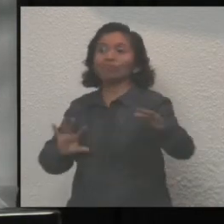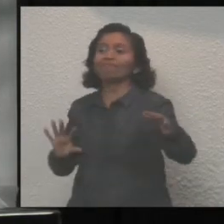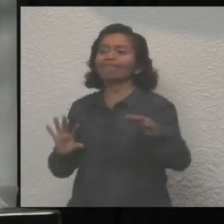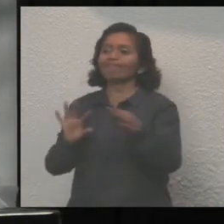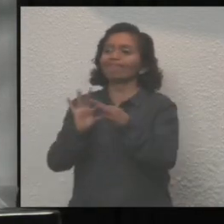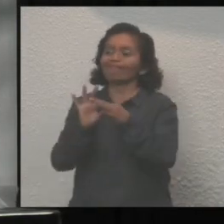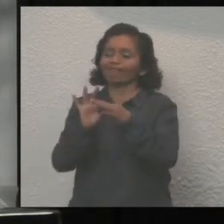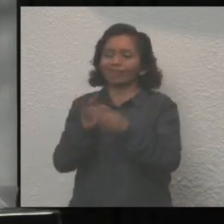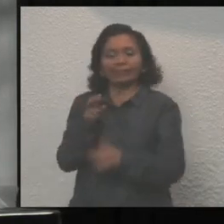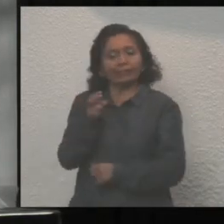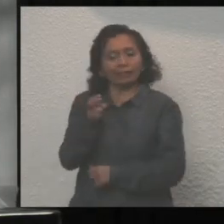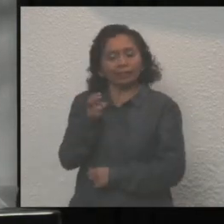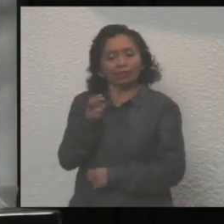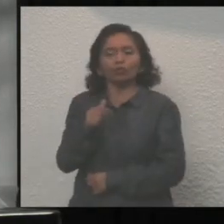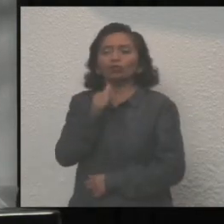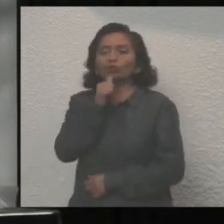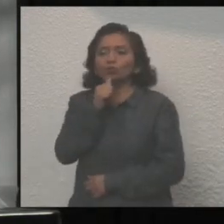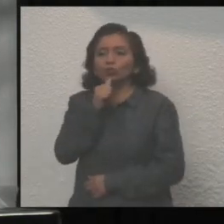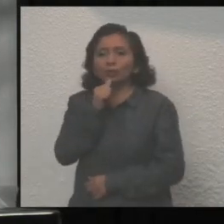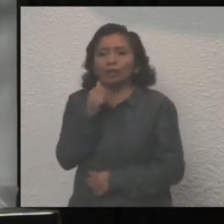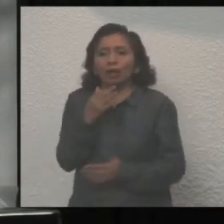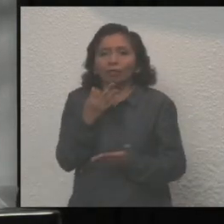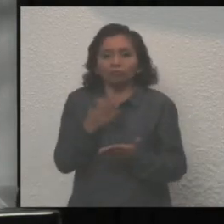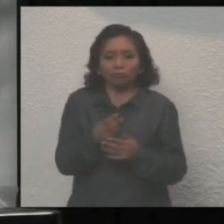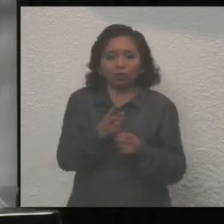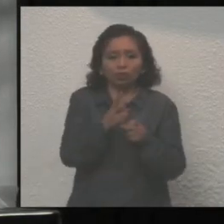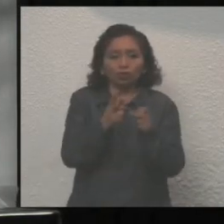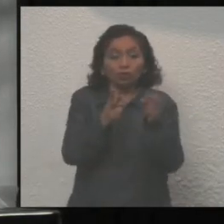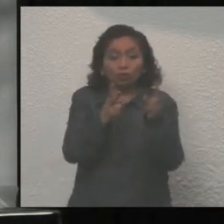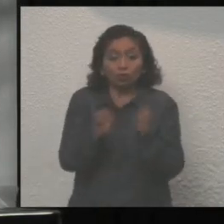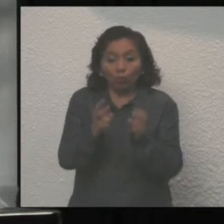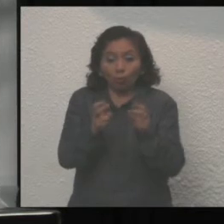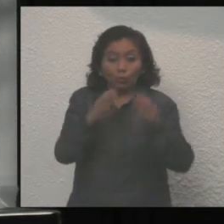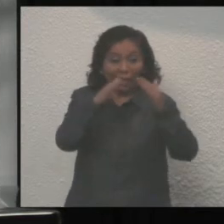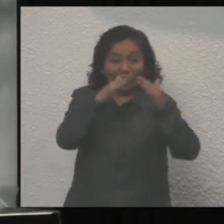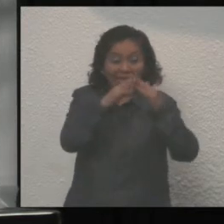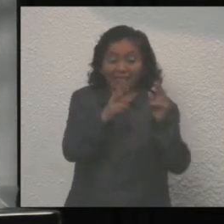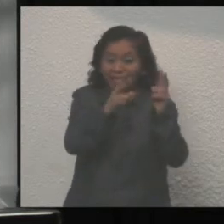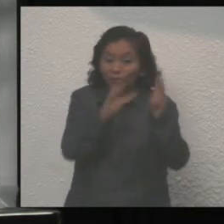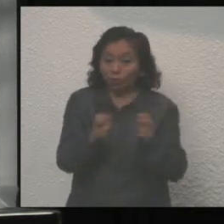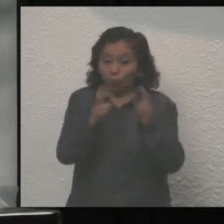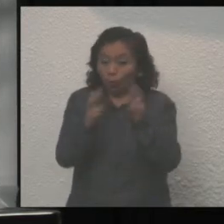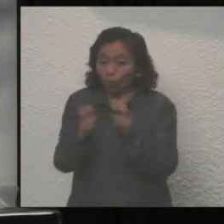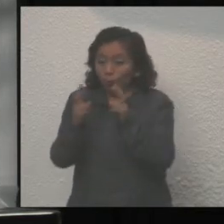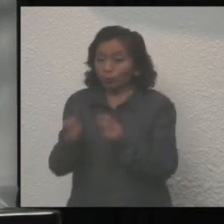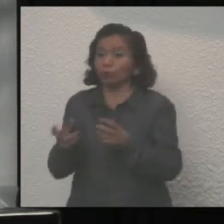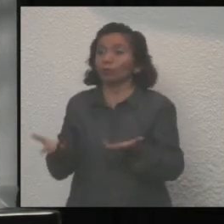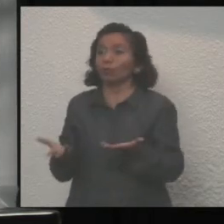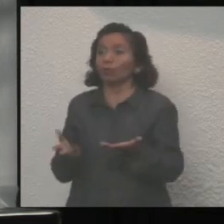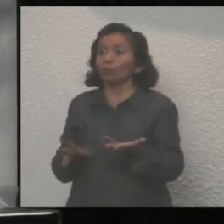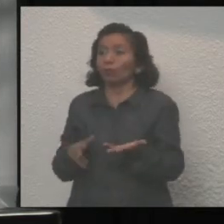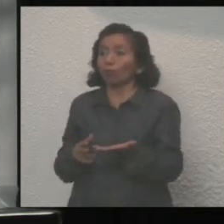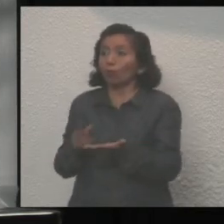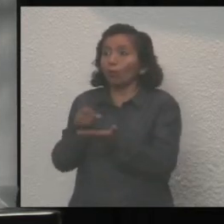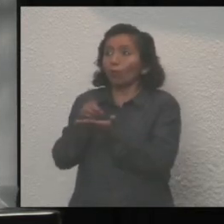la sociedad. Todavía tenemos robos en casa habitación, todavía tenemos cobros de derecho de piso.